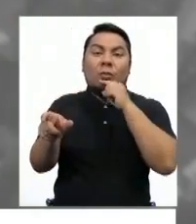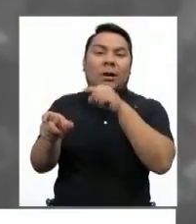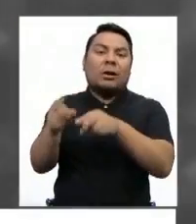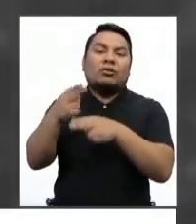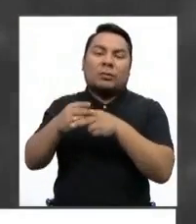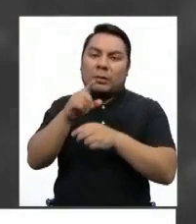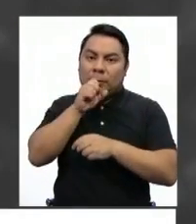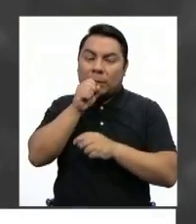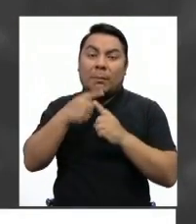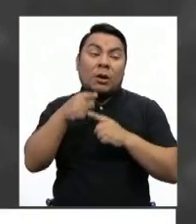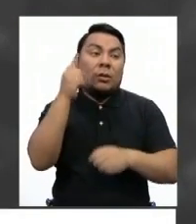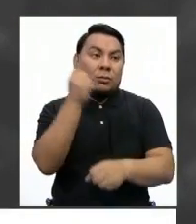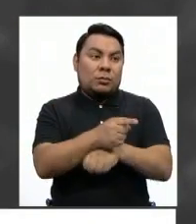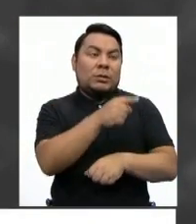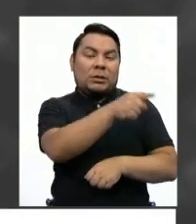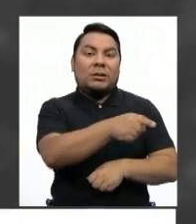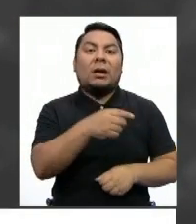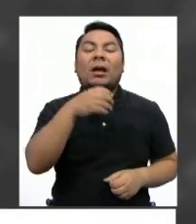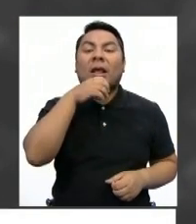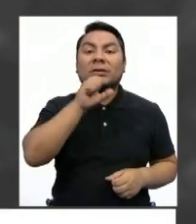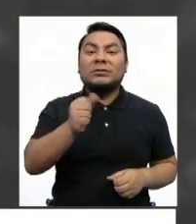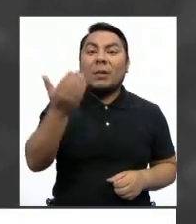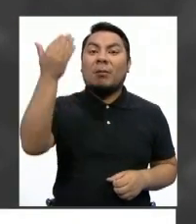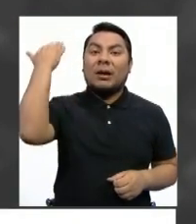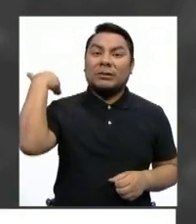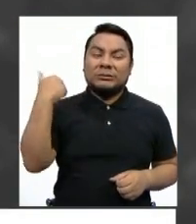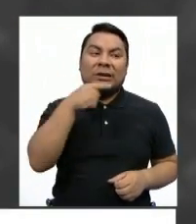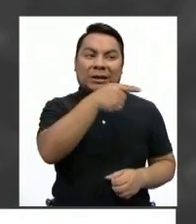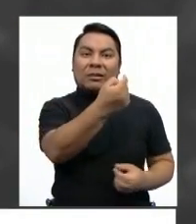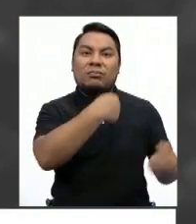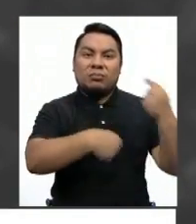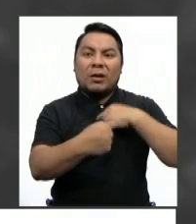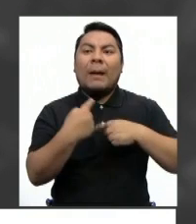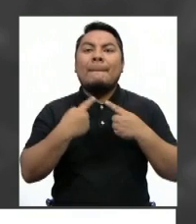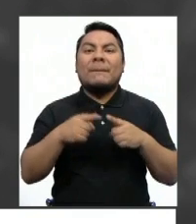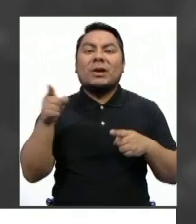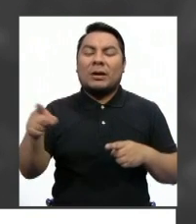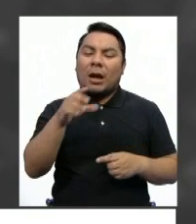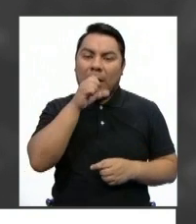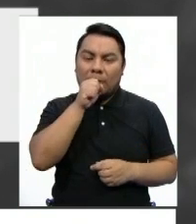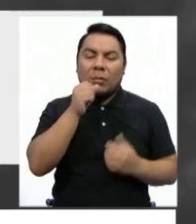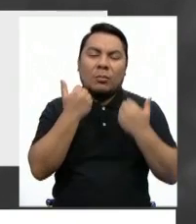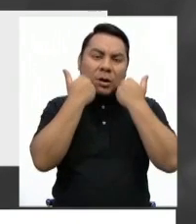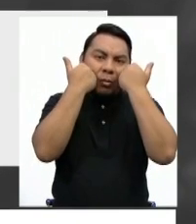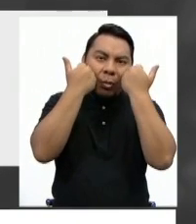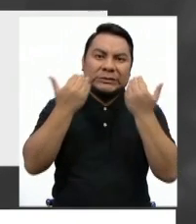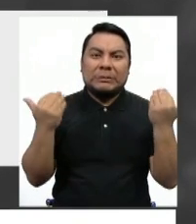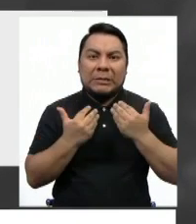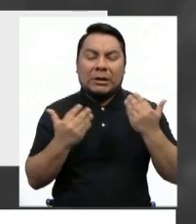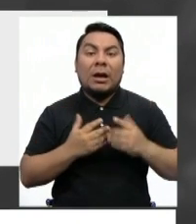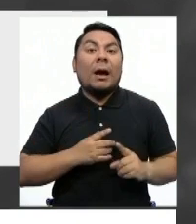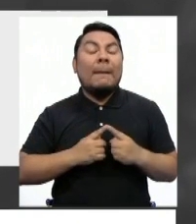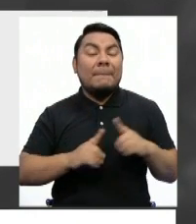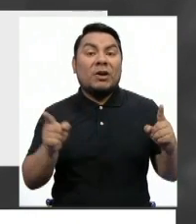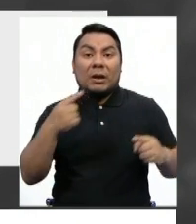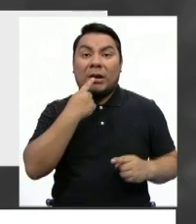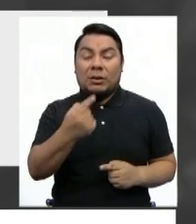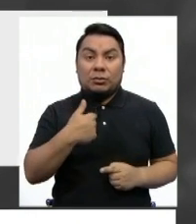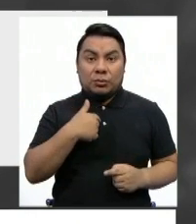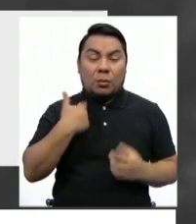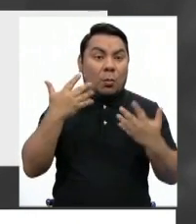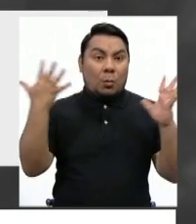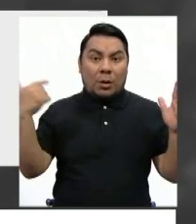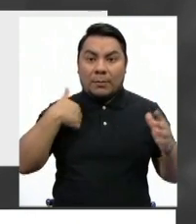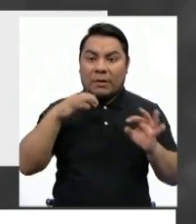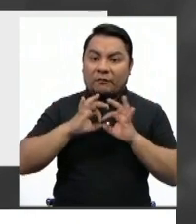argumenta que cayó desde diciembre pasado por miedo y vergüenza. Incluso en líneas finales, advierte que si algo le sucede a ella